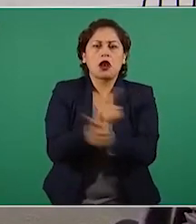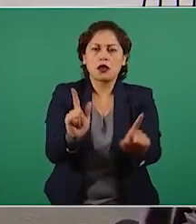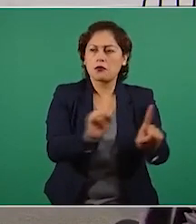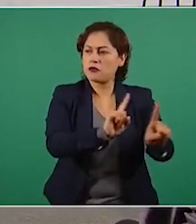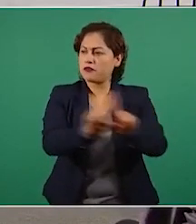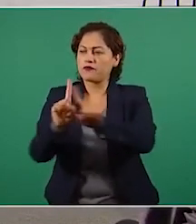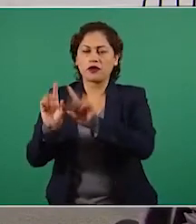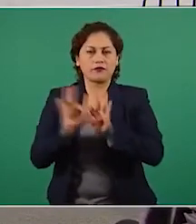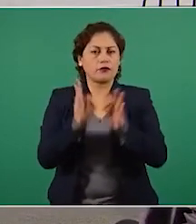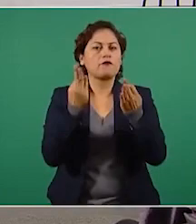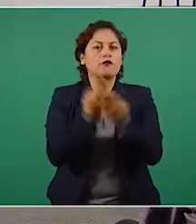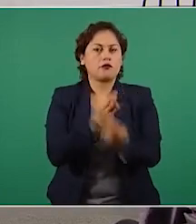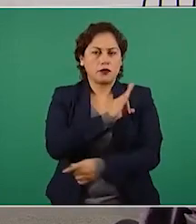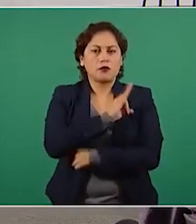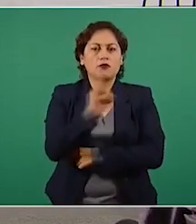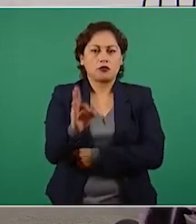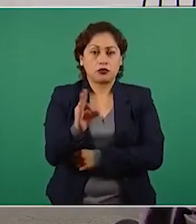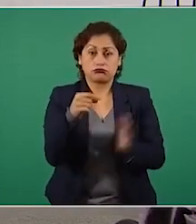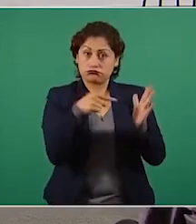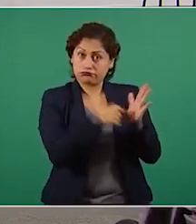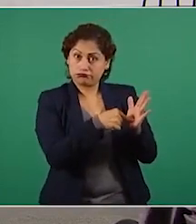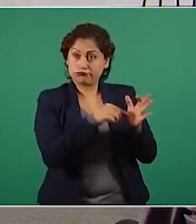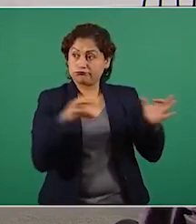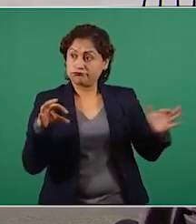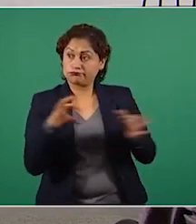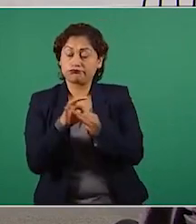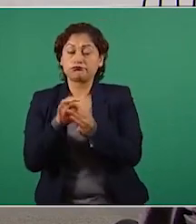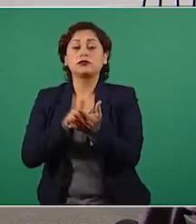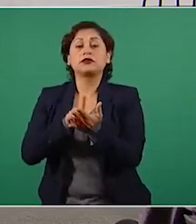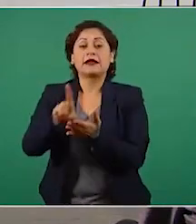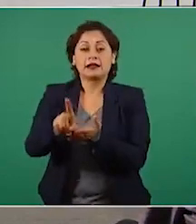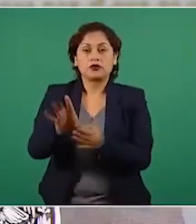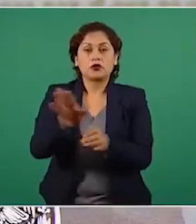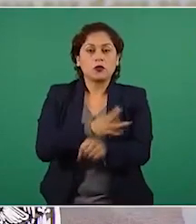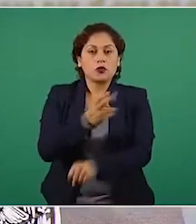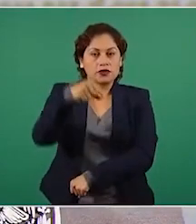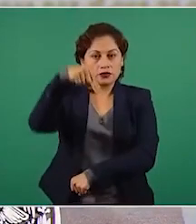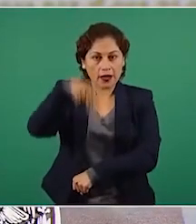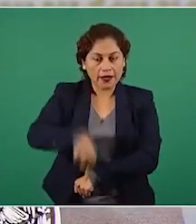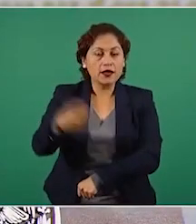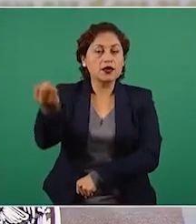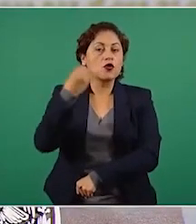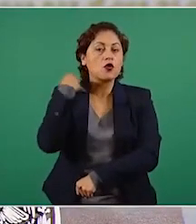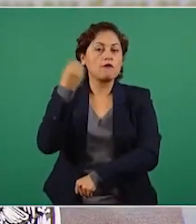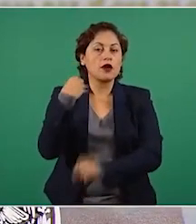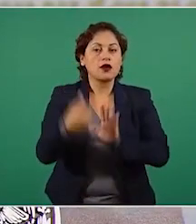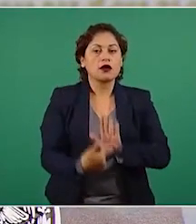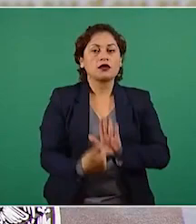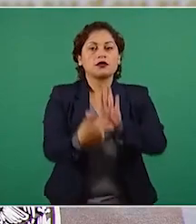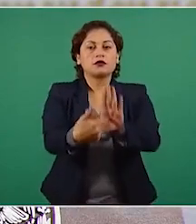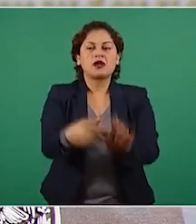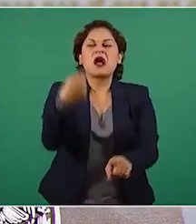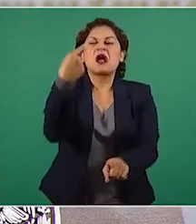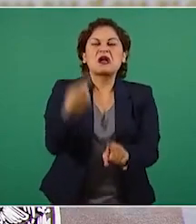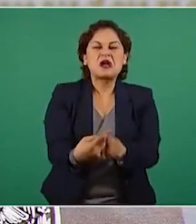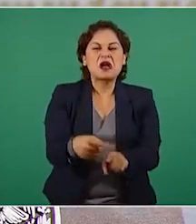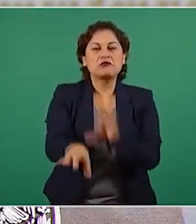A partir de ese derecho es que la sección ¿Quiénes tienen las mentiras? se propone que cada persona